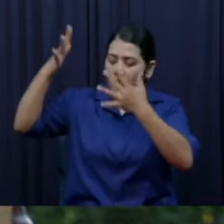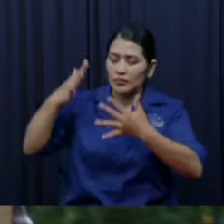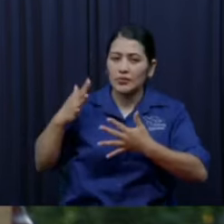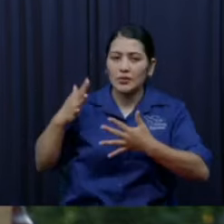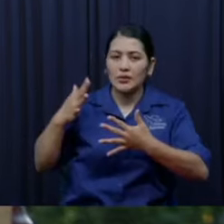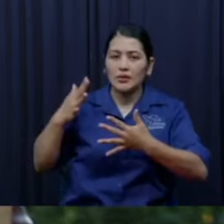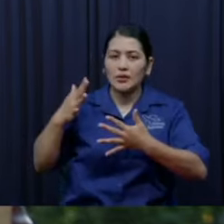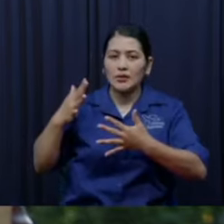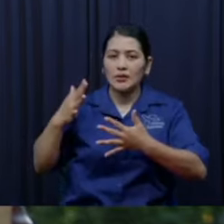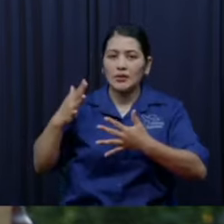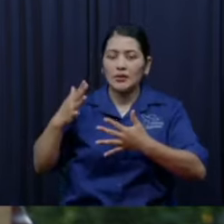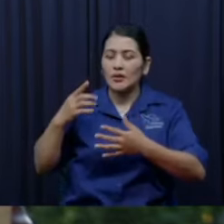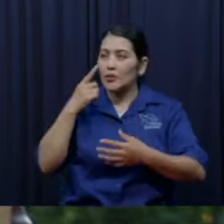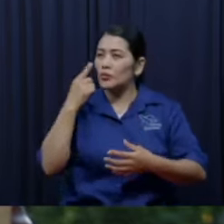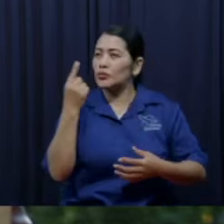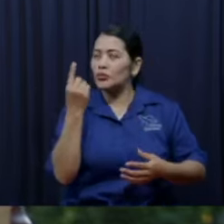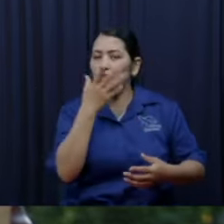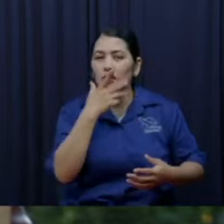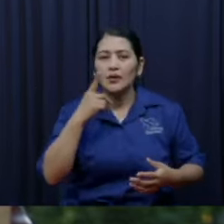¿cuánto es su visión?